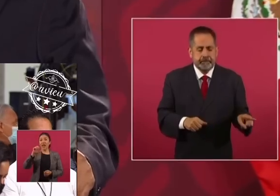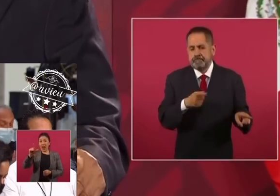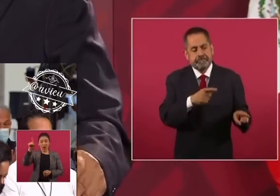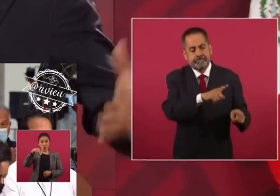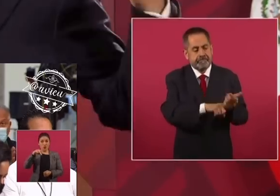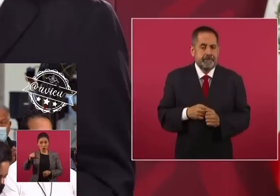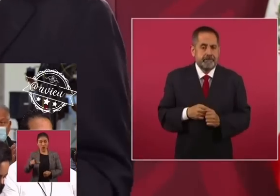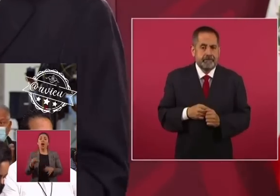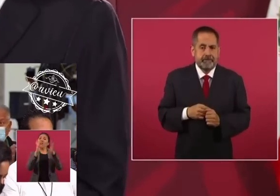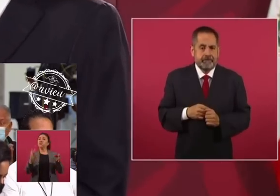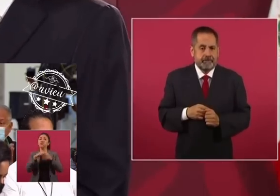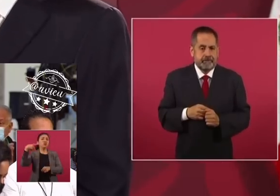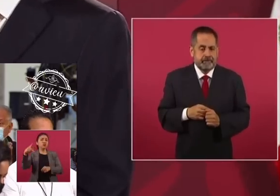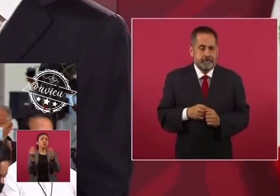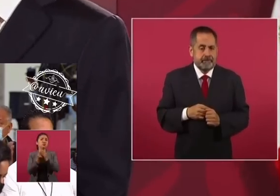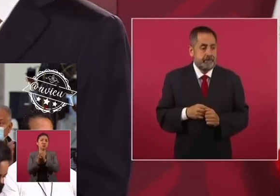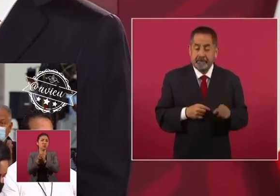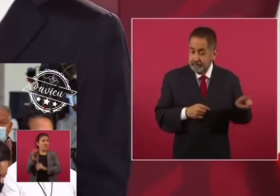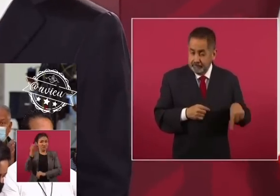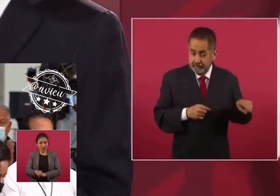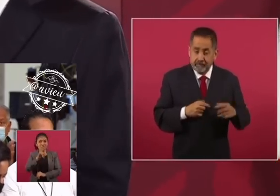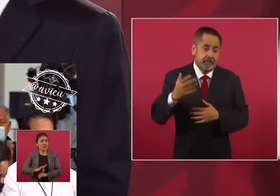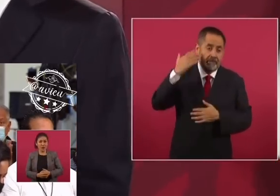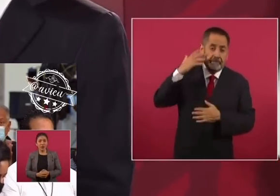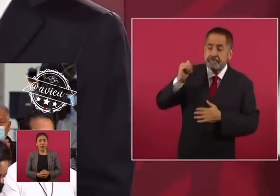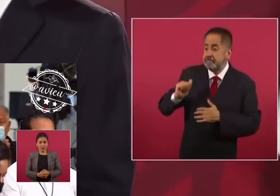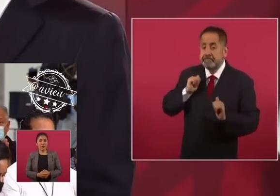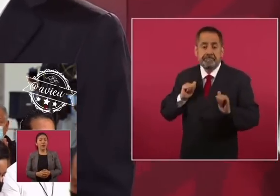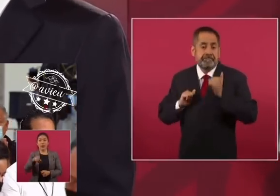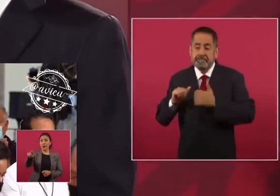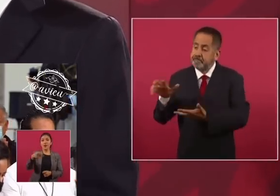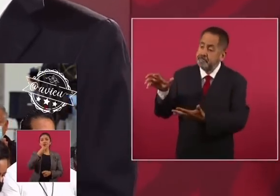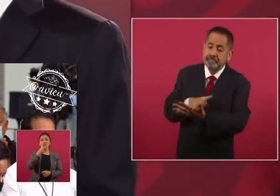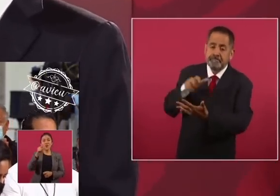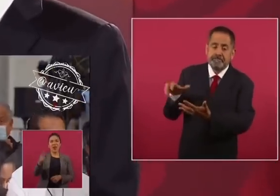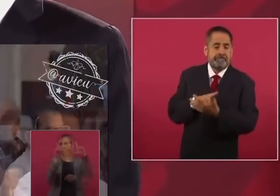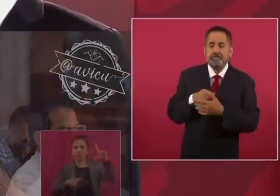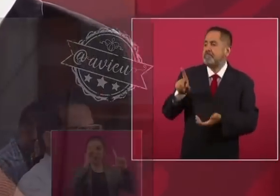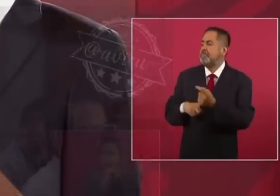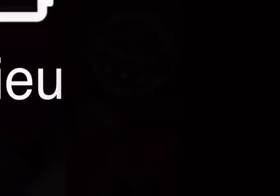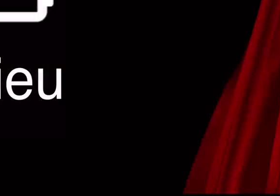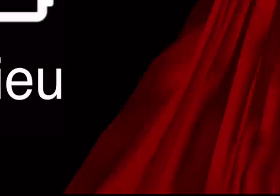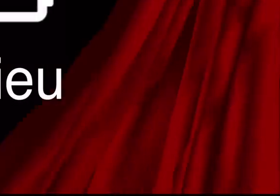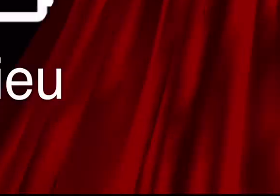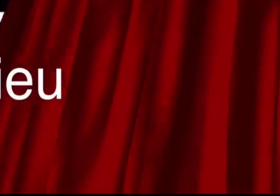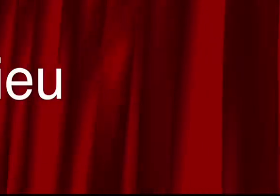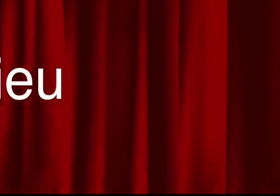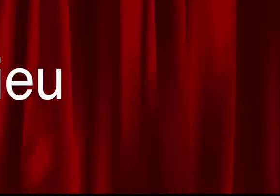comprendo, porque sacaban provecho de un régimen corrupto.